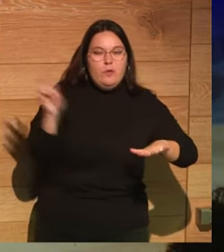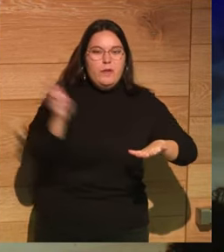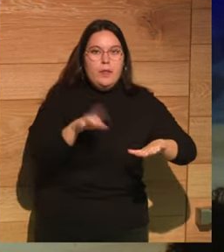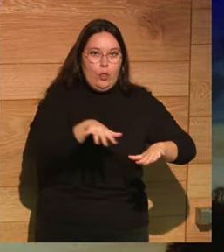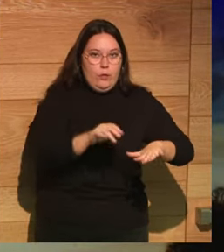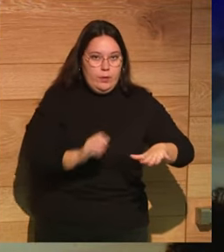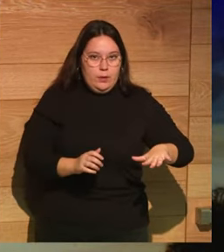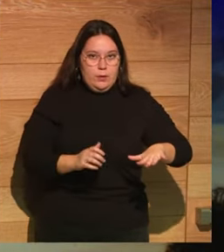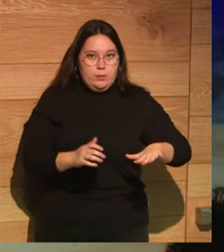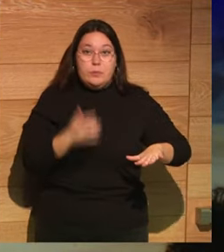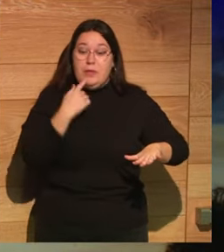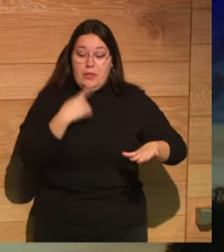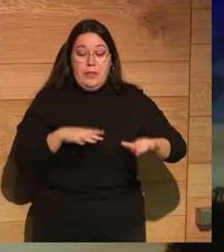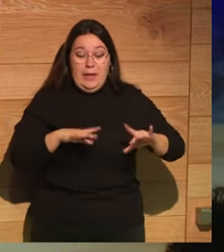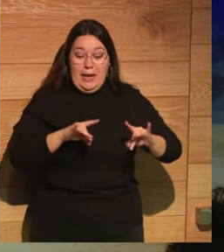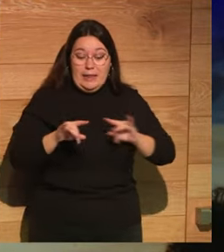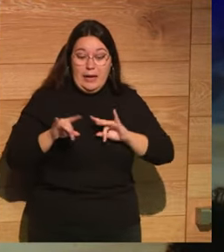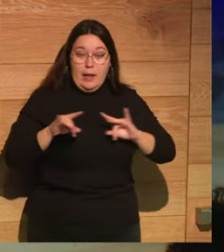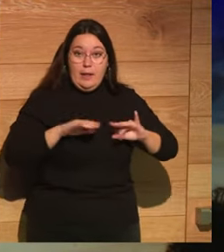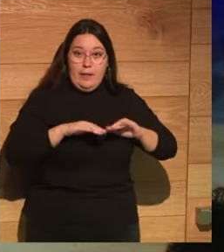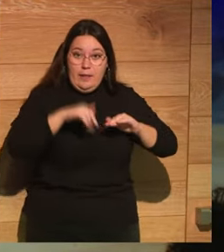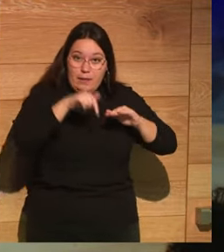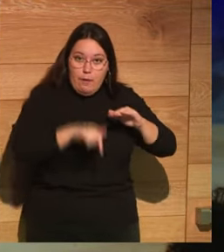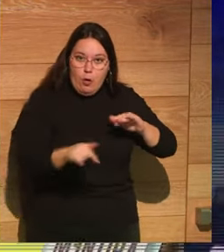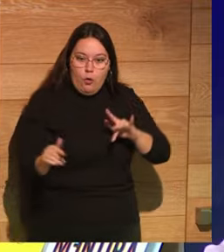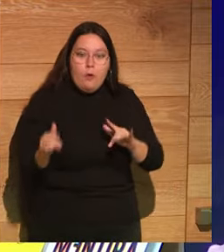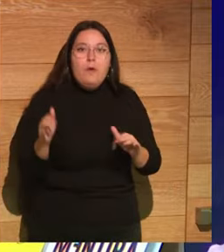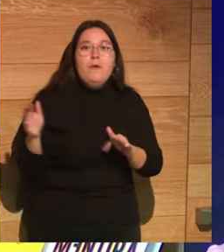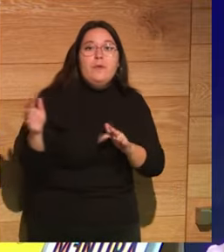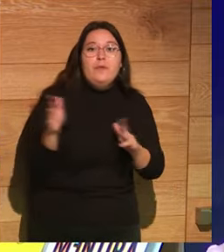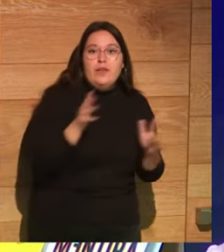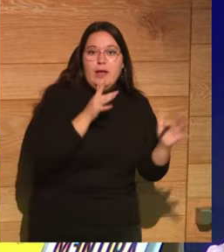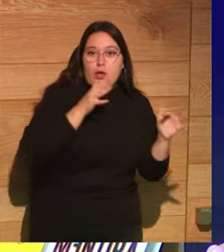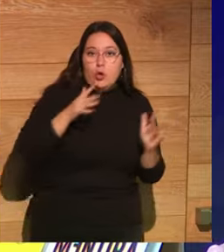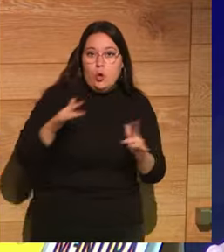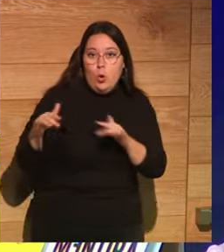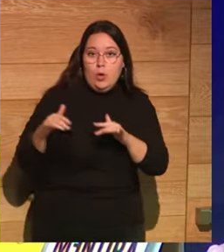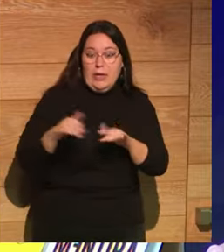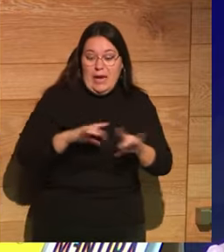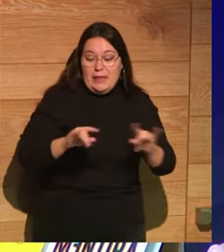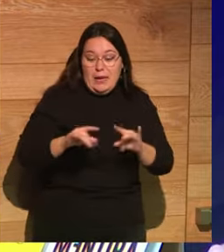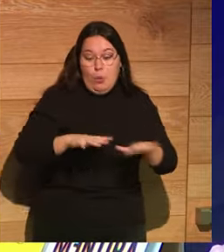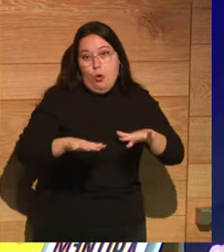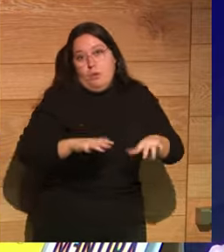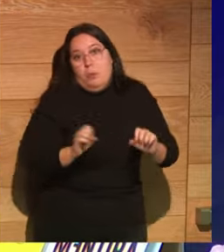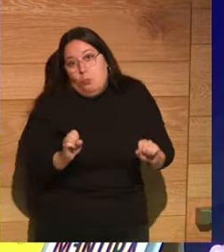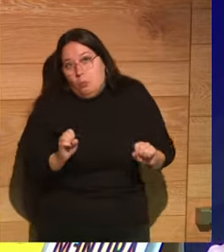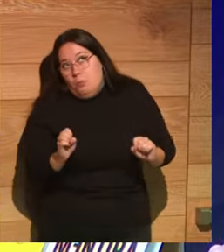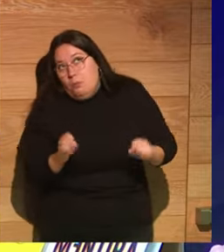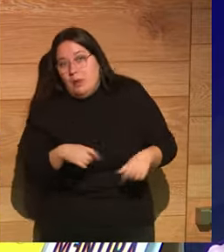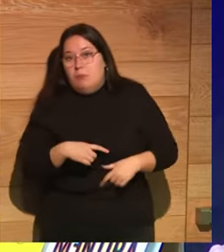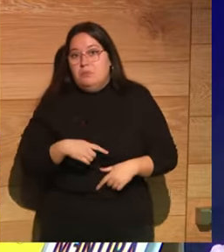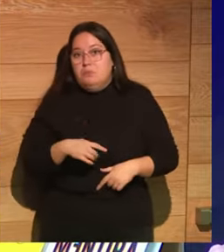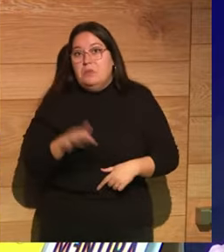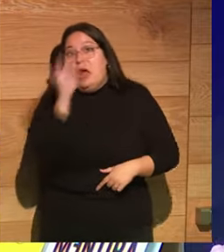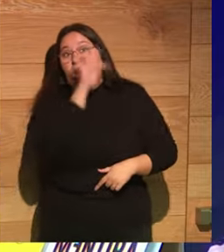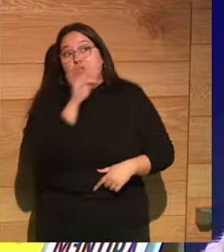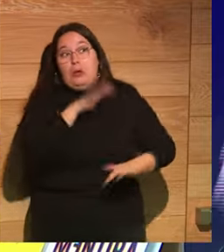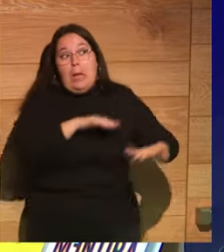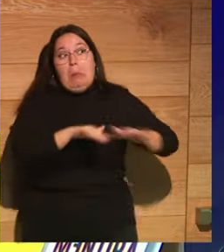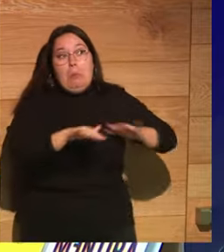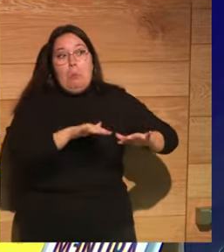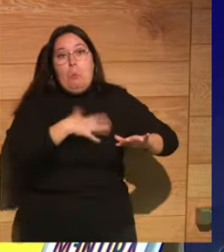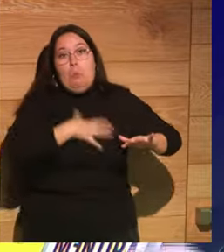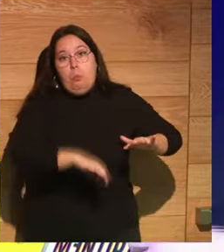y te dice que es que debajo de la tierra había unos vientos tremendos que movían la tierra por debajo hombre de ahí a la teoría de las placas tectónicas no va